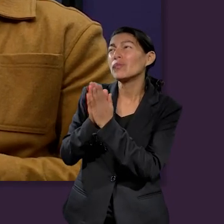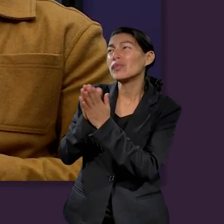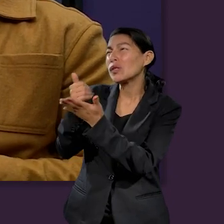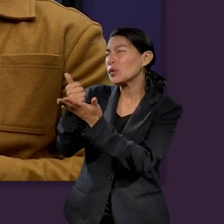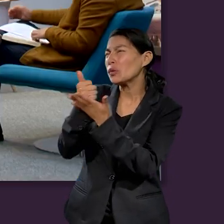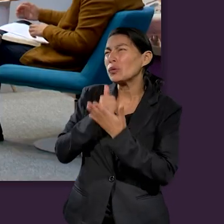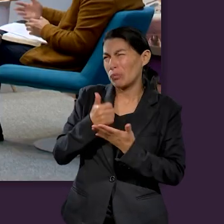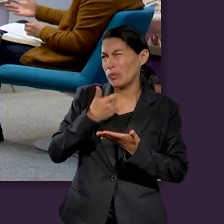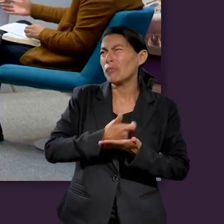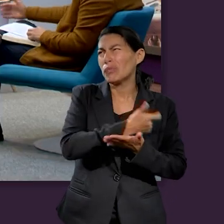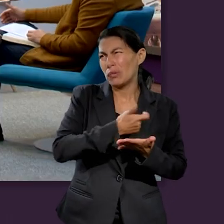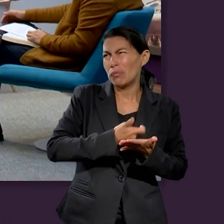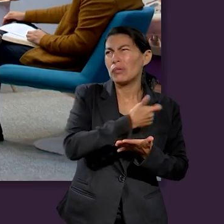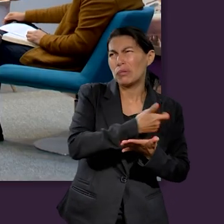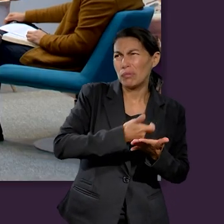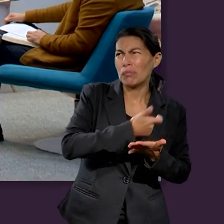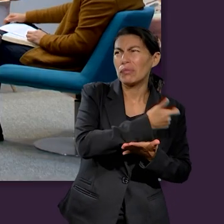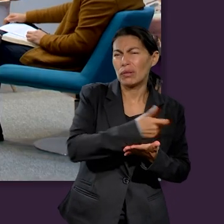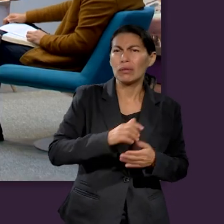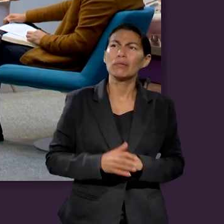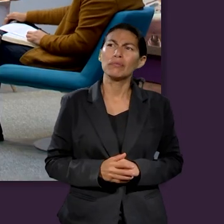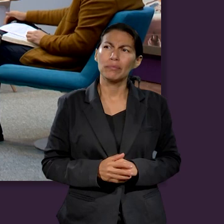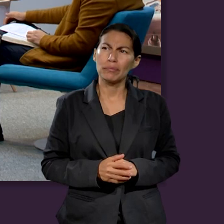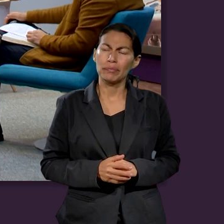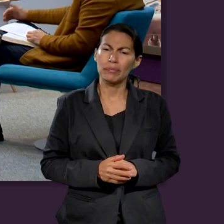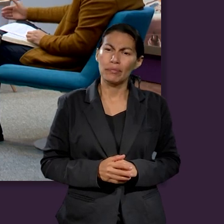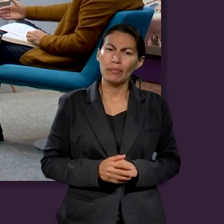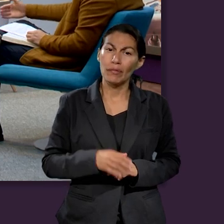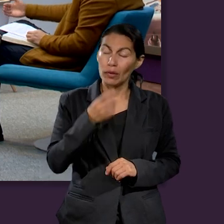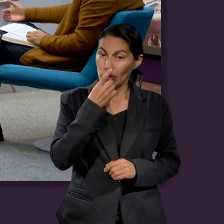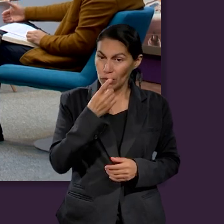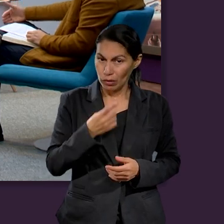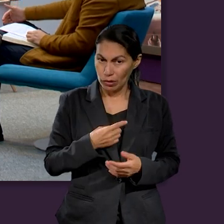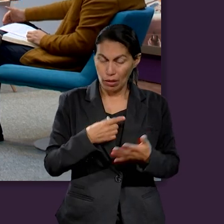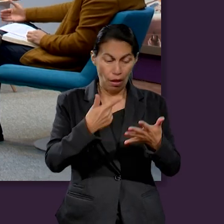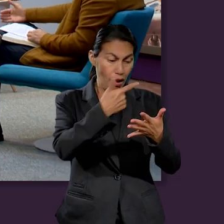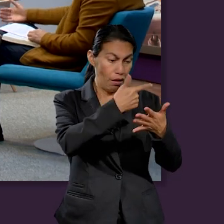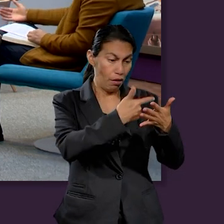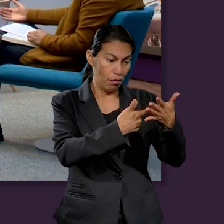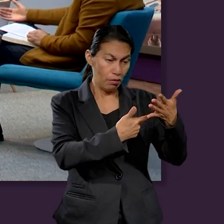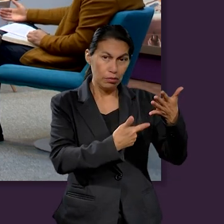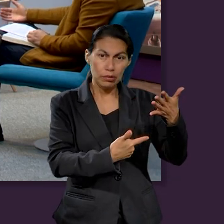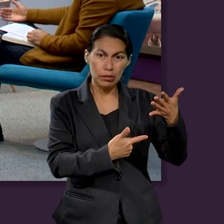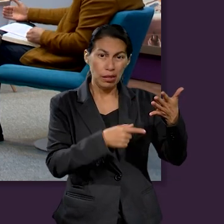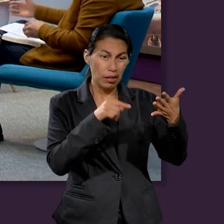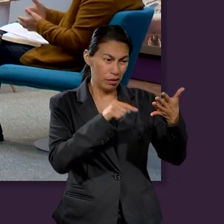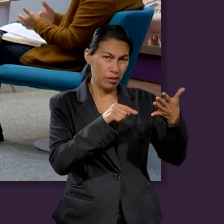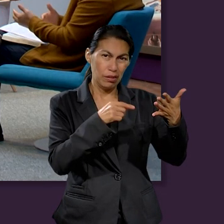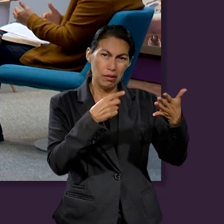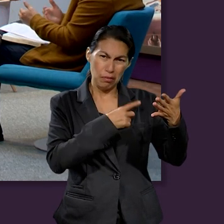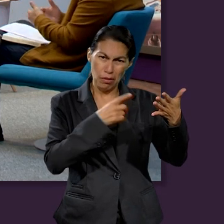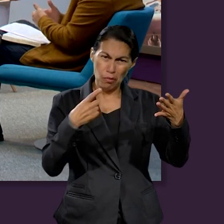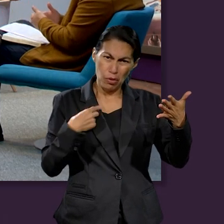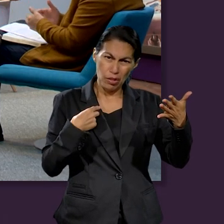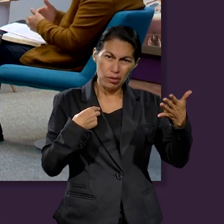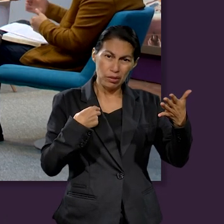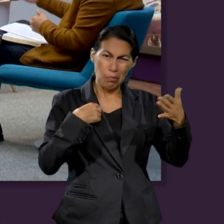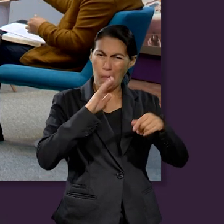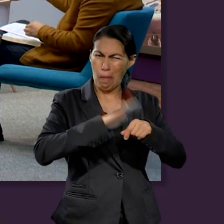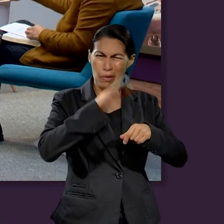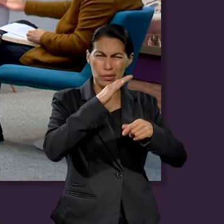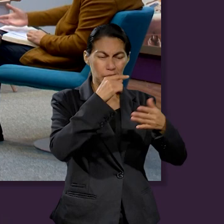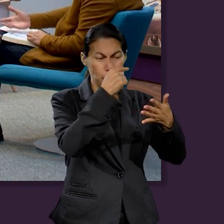pues es lo práctico, el cual se nos dice que hagamos una lista, el cual